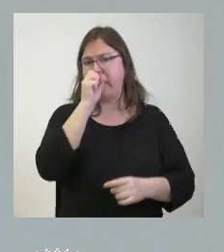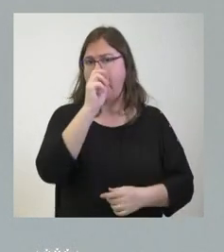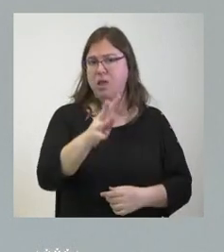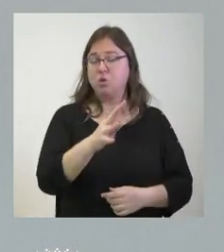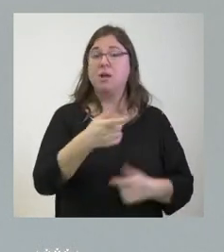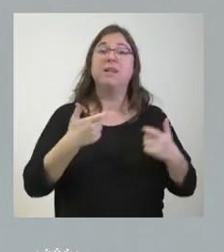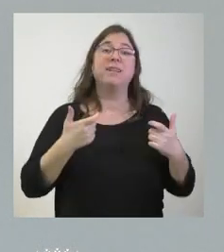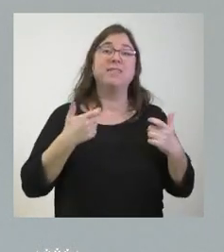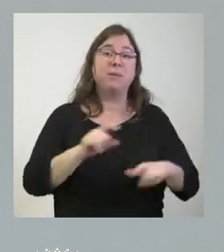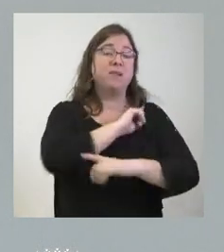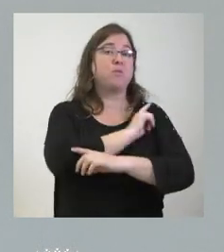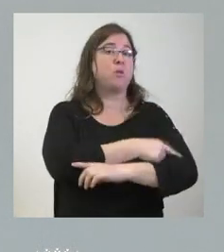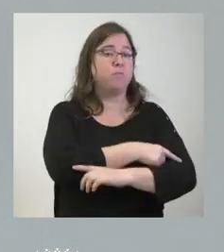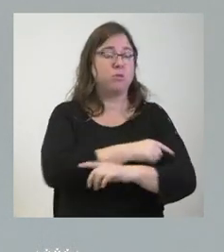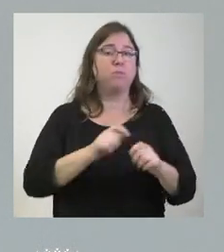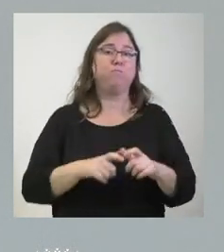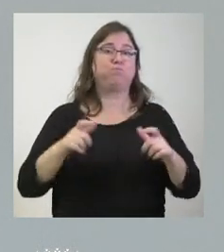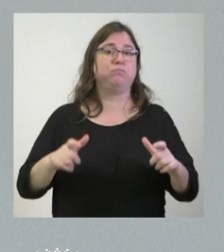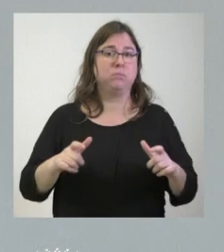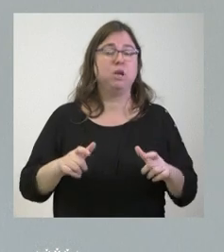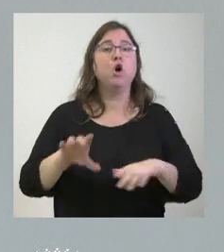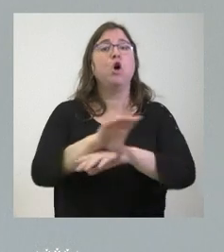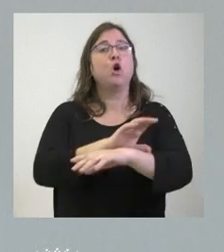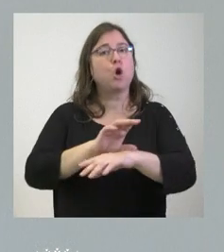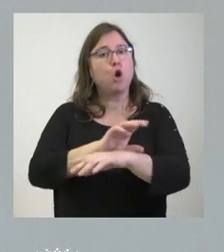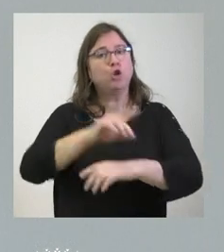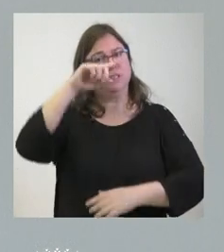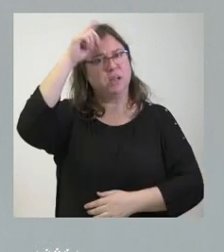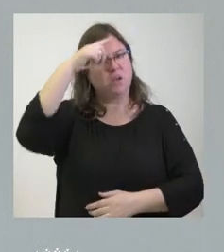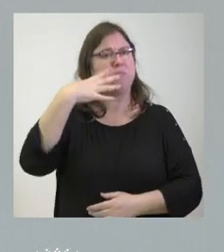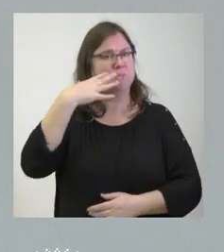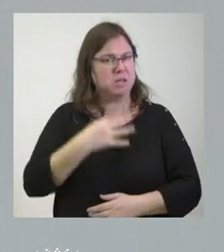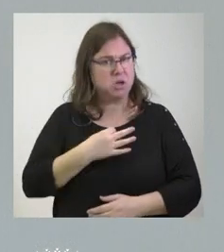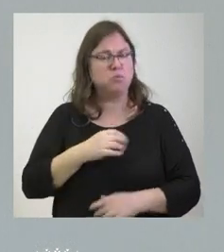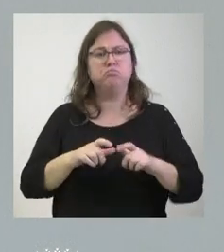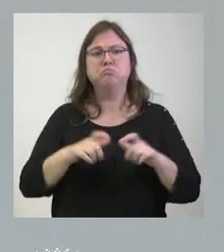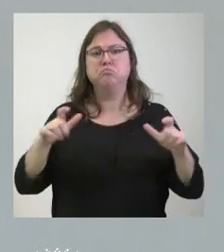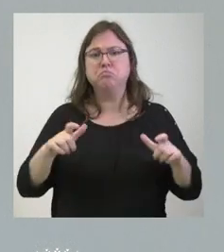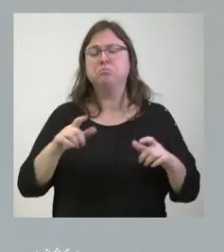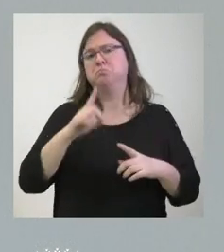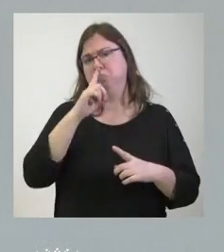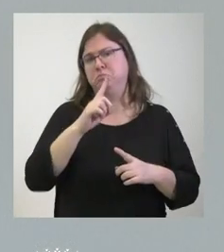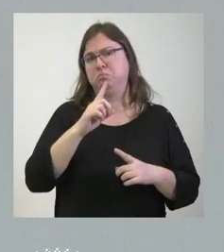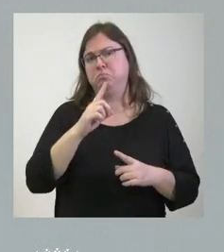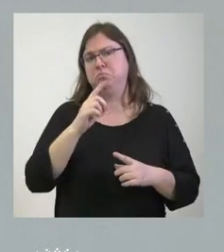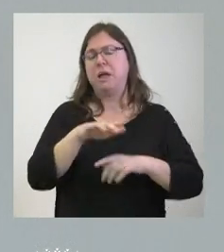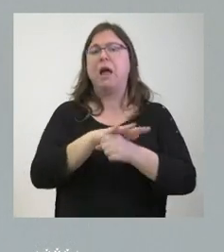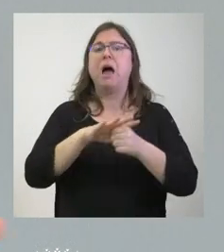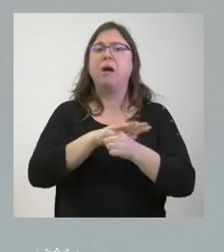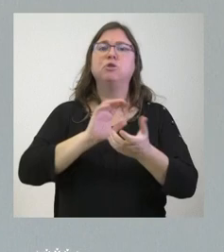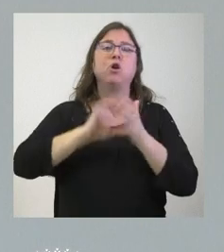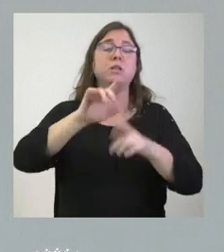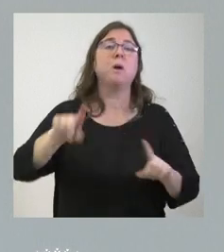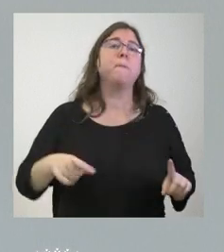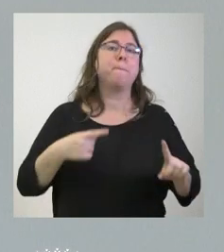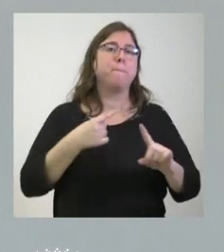departamento de deportes ha crecido en presupuesto la consejería de cultura yo creo que la que más ha crecido en este último presupuesto en el ámbito de la junta de castilla y león pero aún